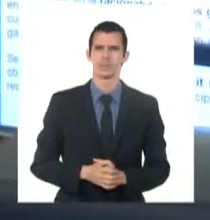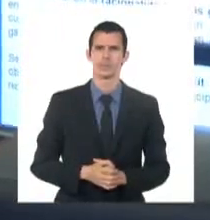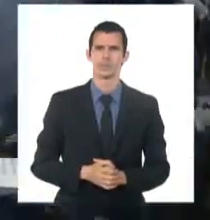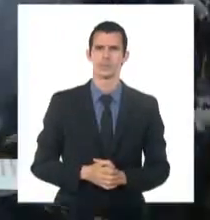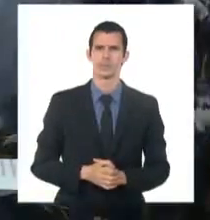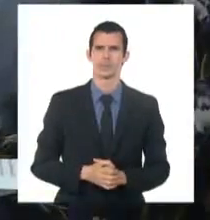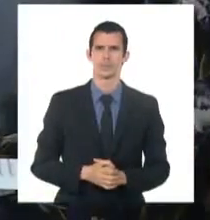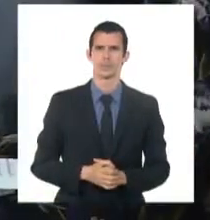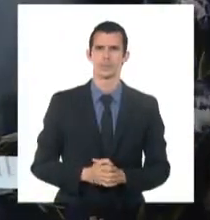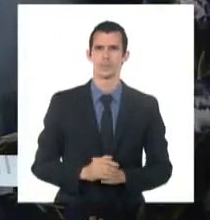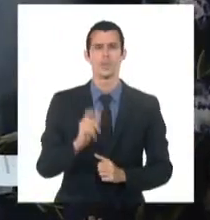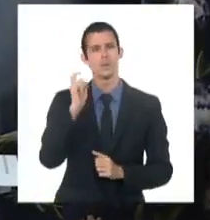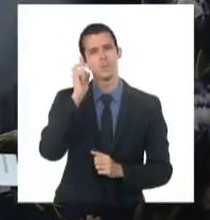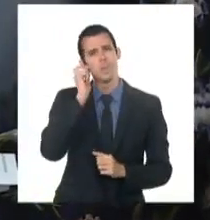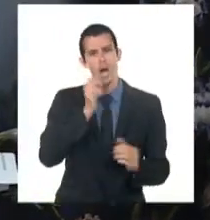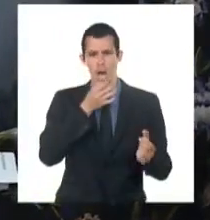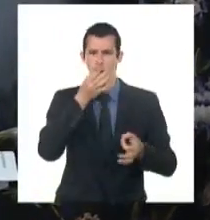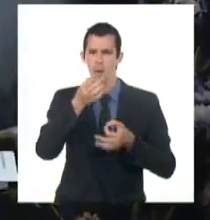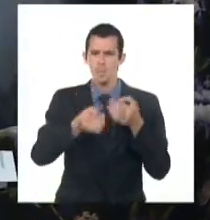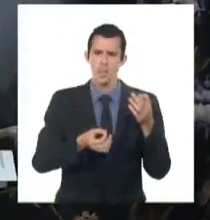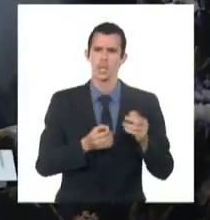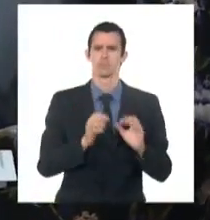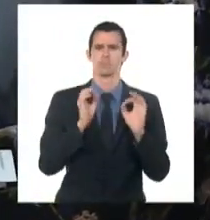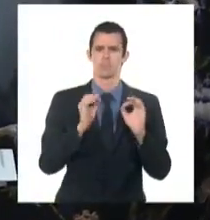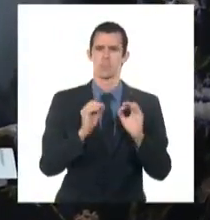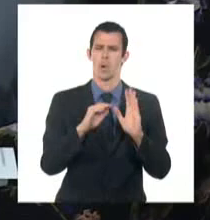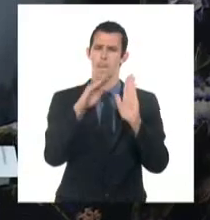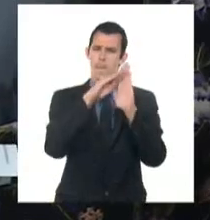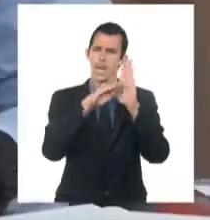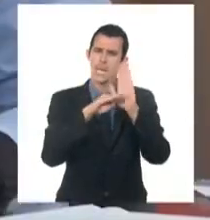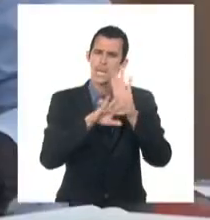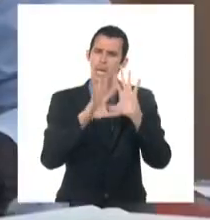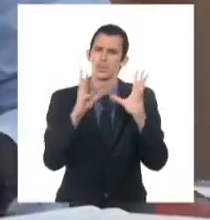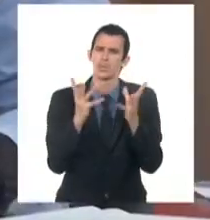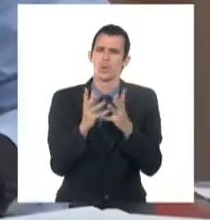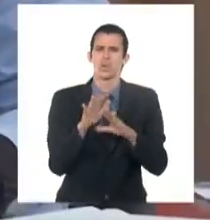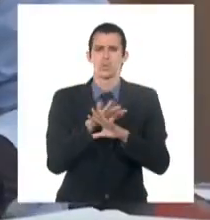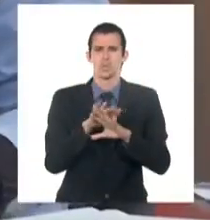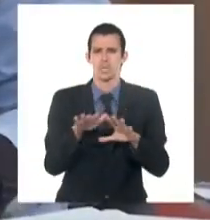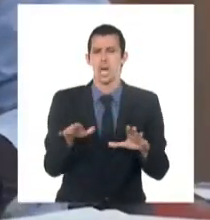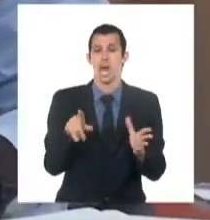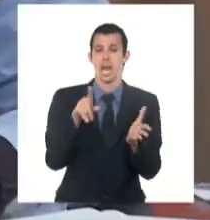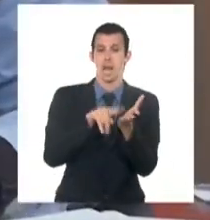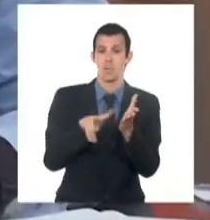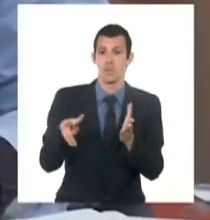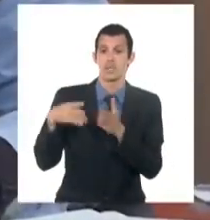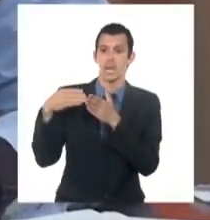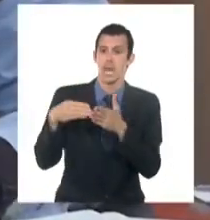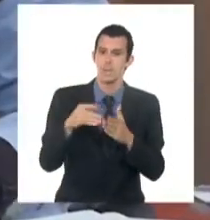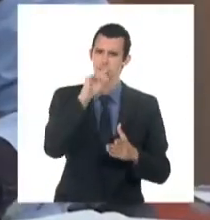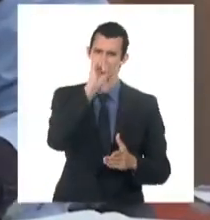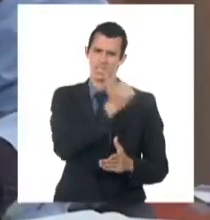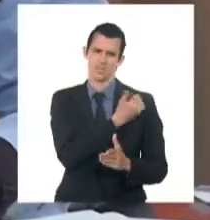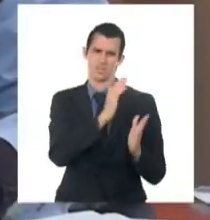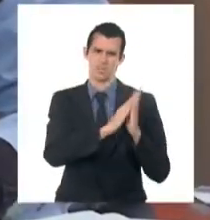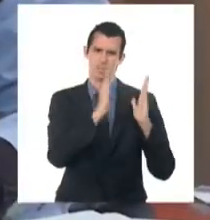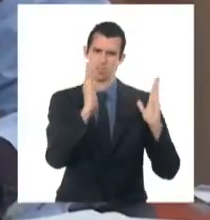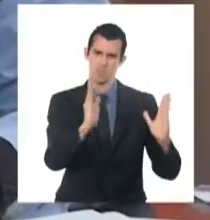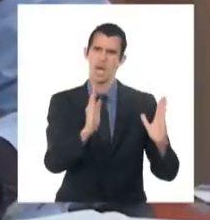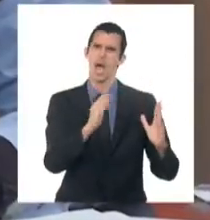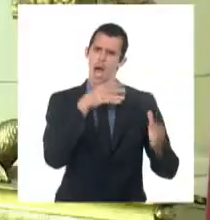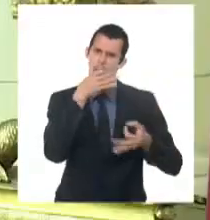plan de medidas de venidas tras la rendición de cuentas de esa provincia oriental en el mes de diciembre durante la novena